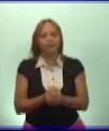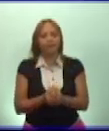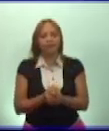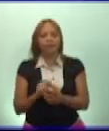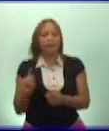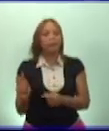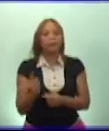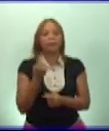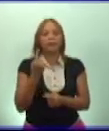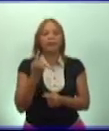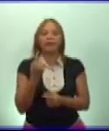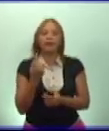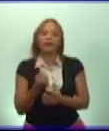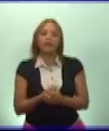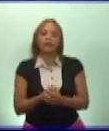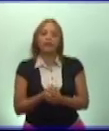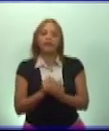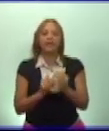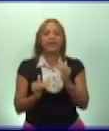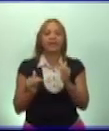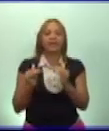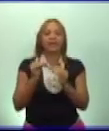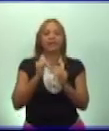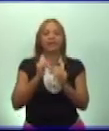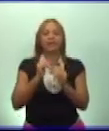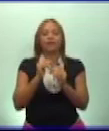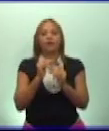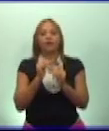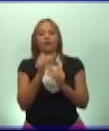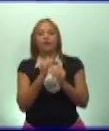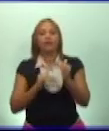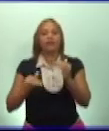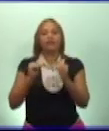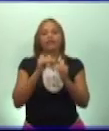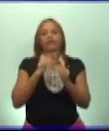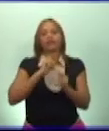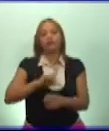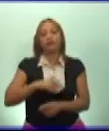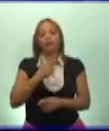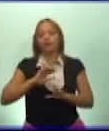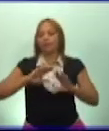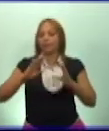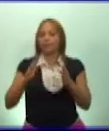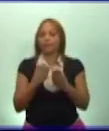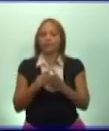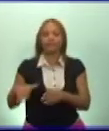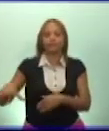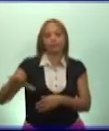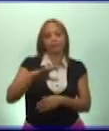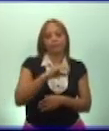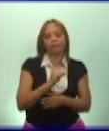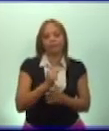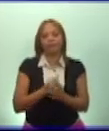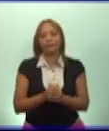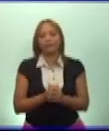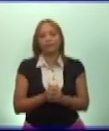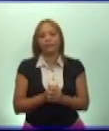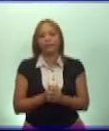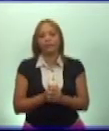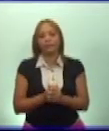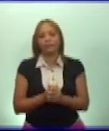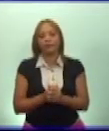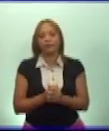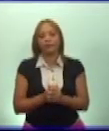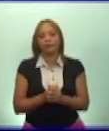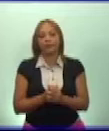lugar, se elevó el nivel cultural de toda la población. Pero además se crearon